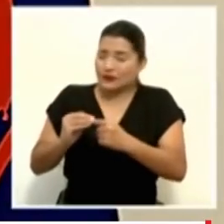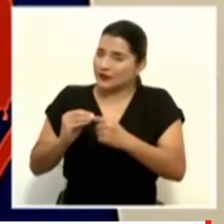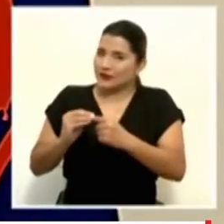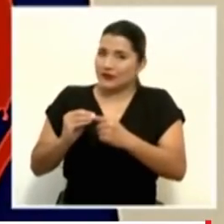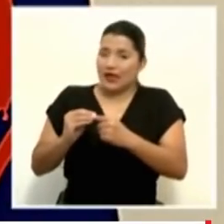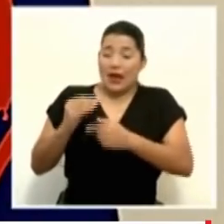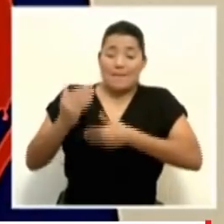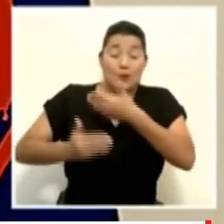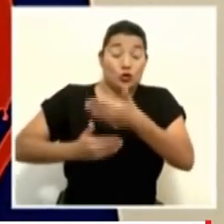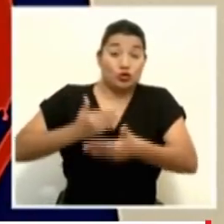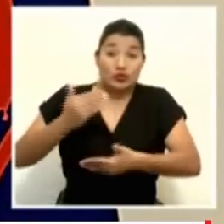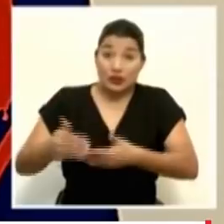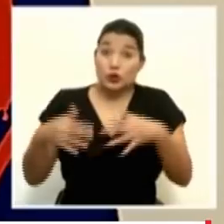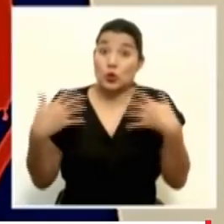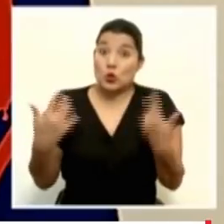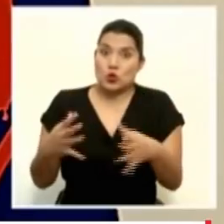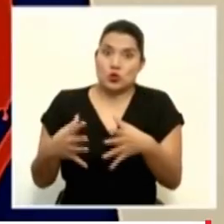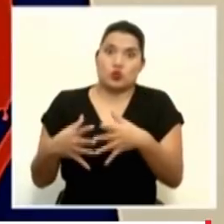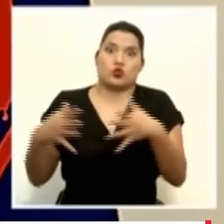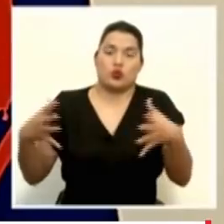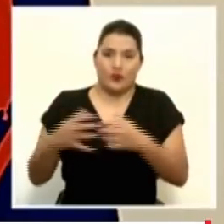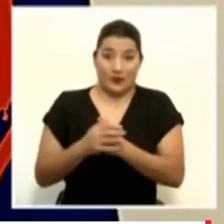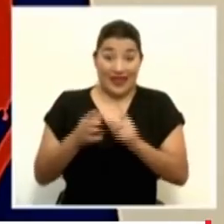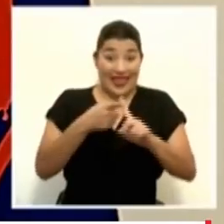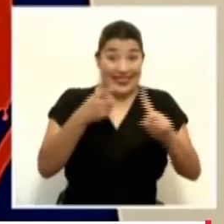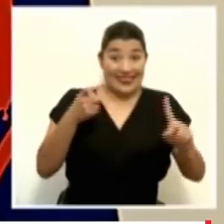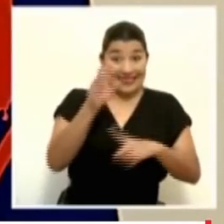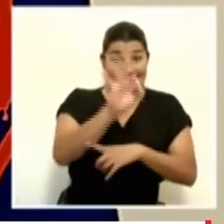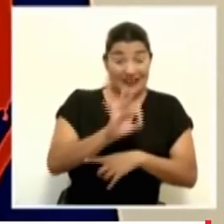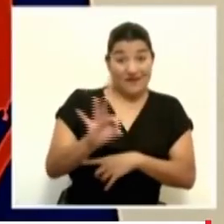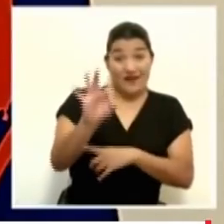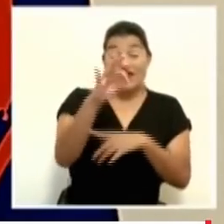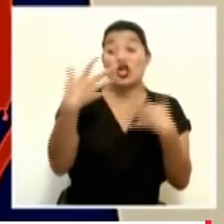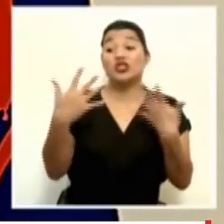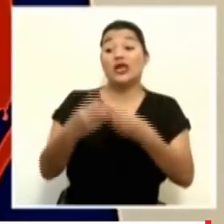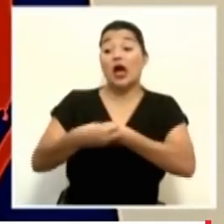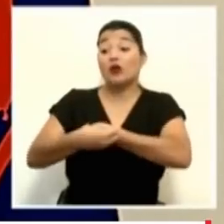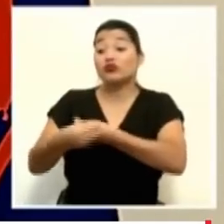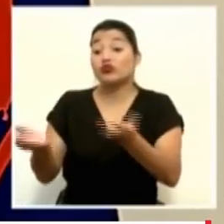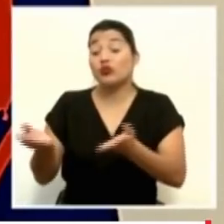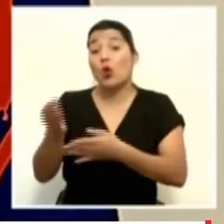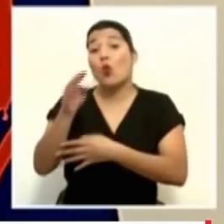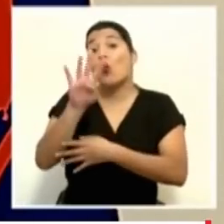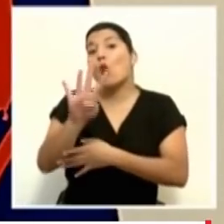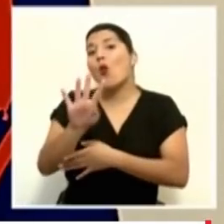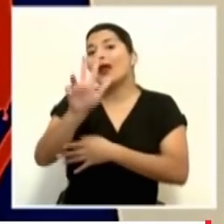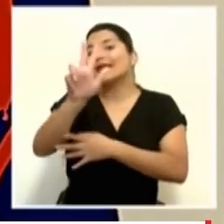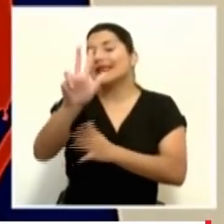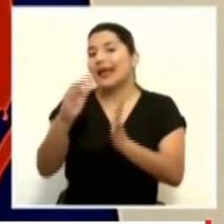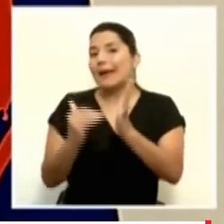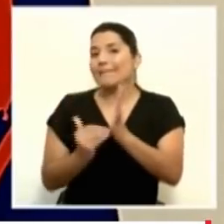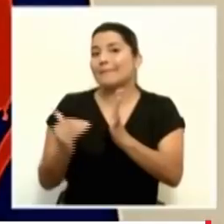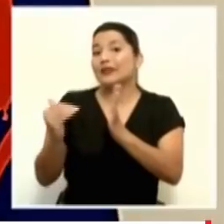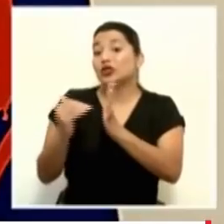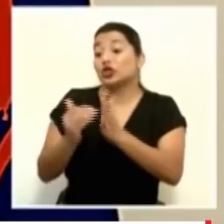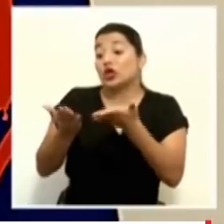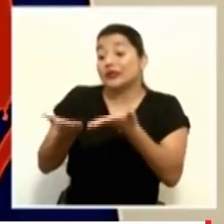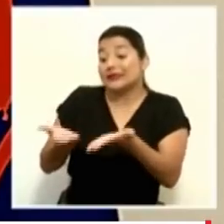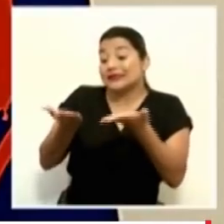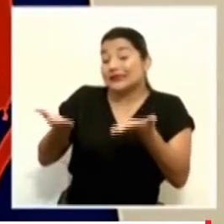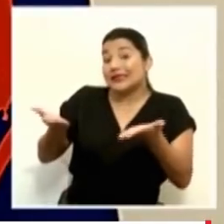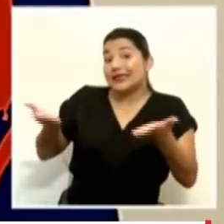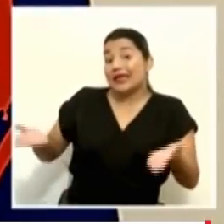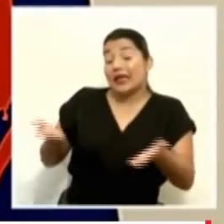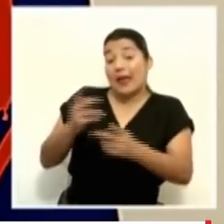Desde febrero al día de hoy se han distribuido 43 millones de piezas, de unidades,